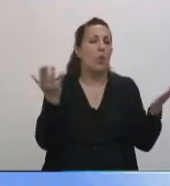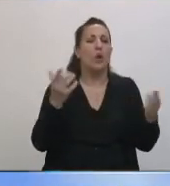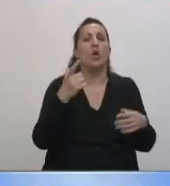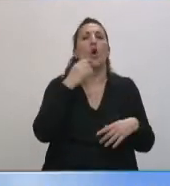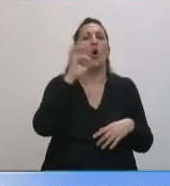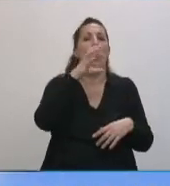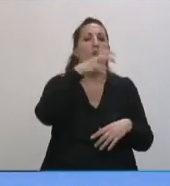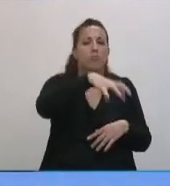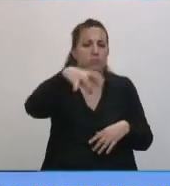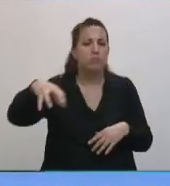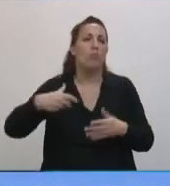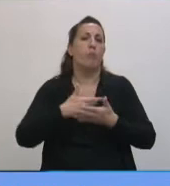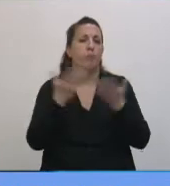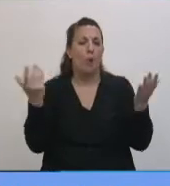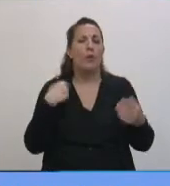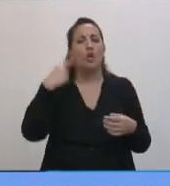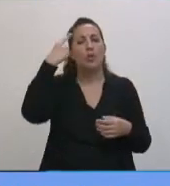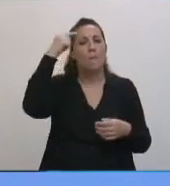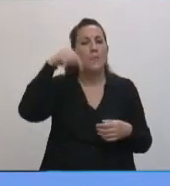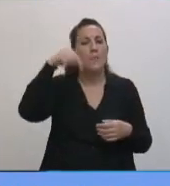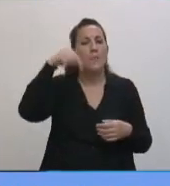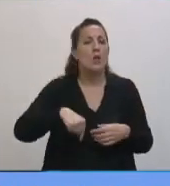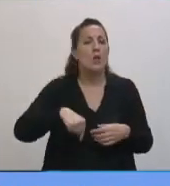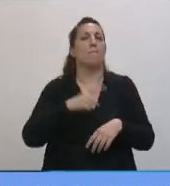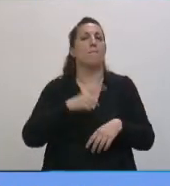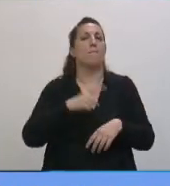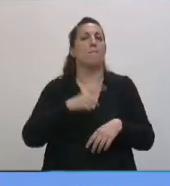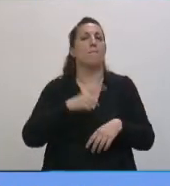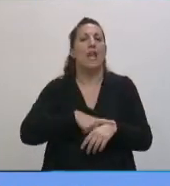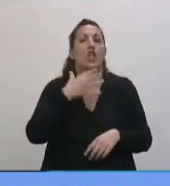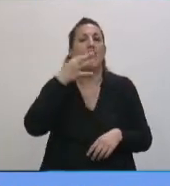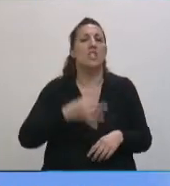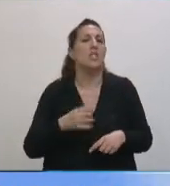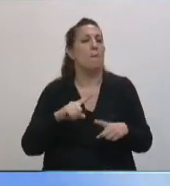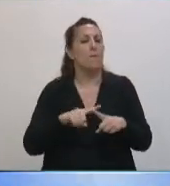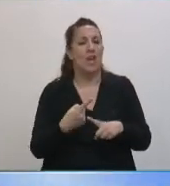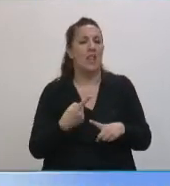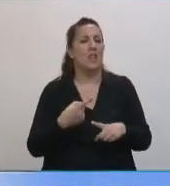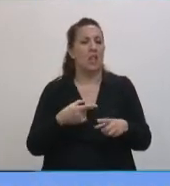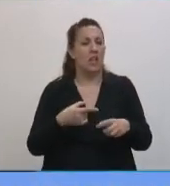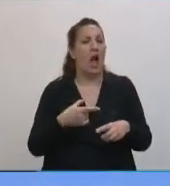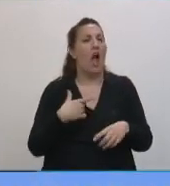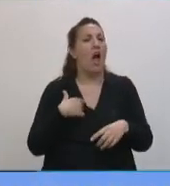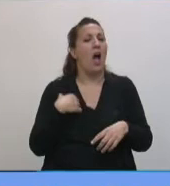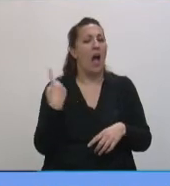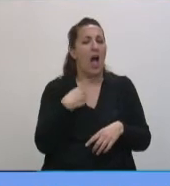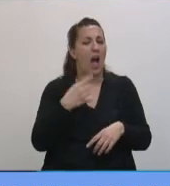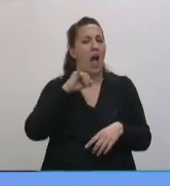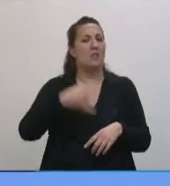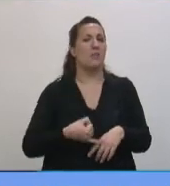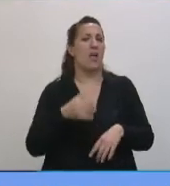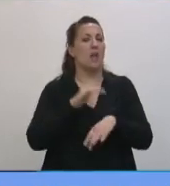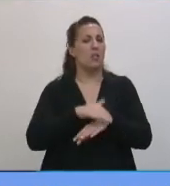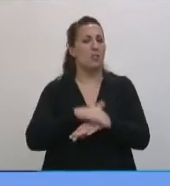públicos. Y creo que es tiempo de que tomemos una decisión política fuerte, asumiendo la responsabilidad